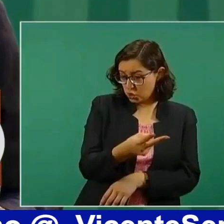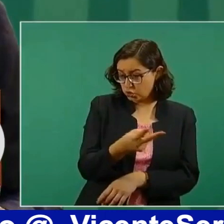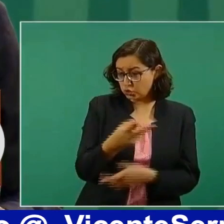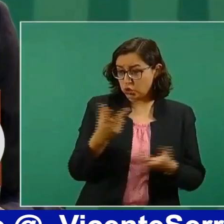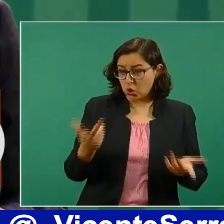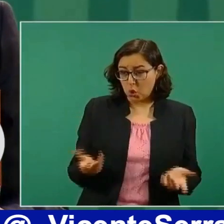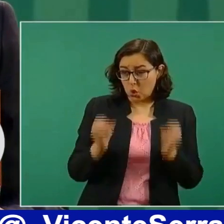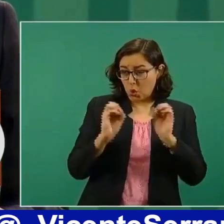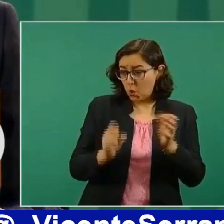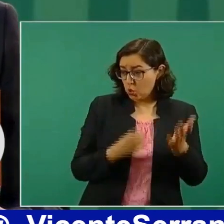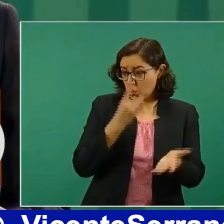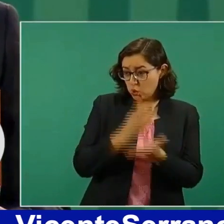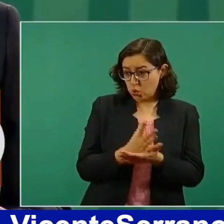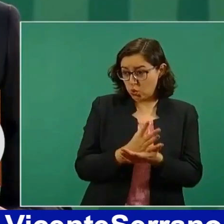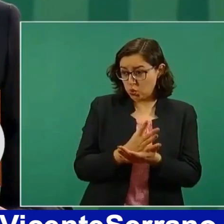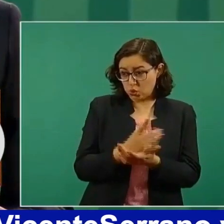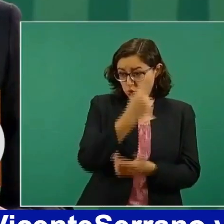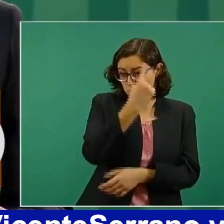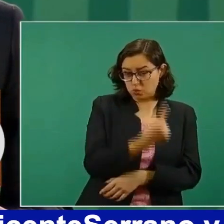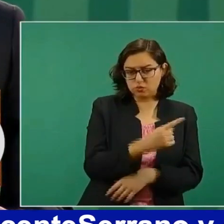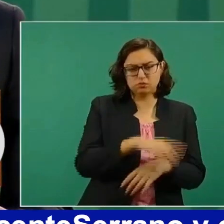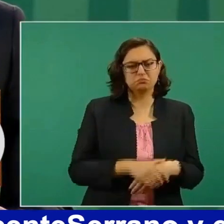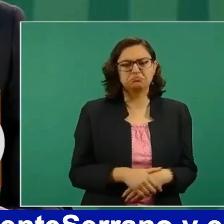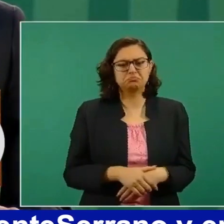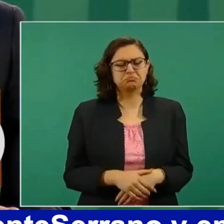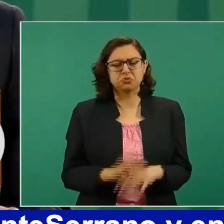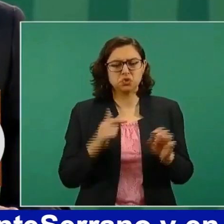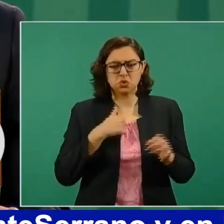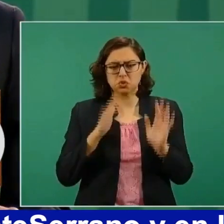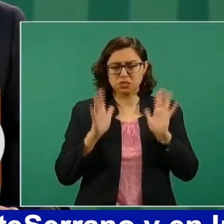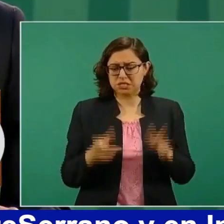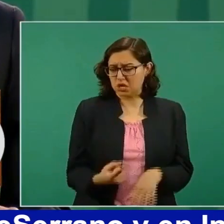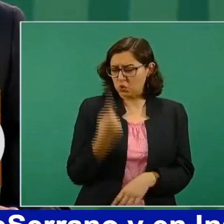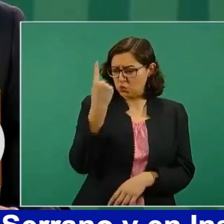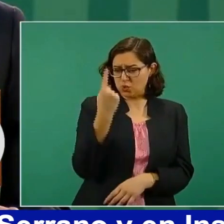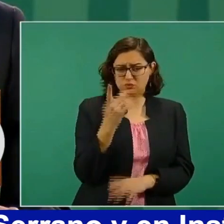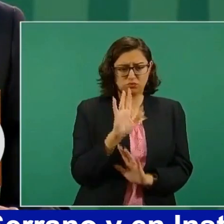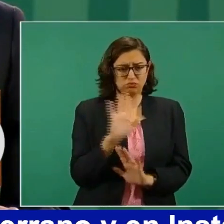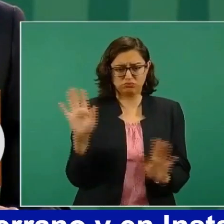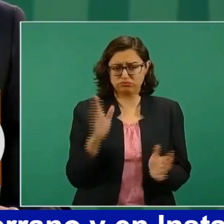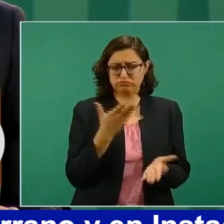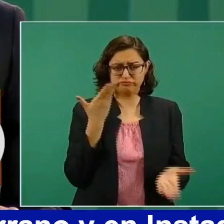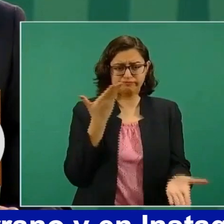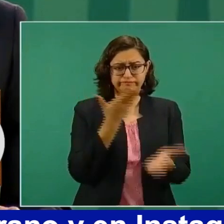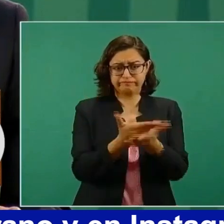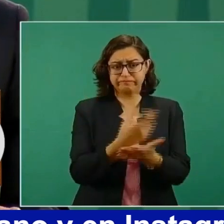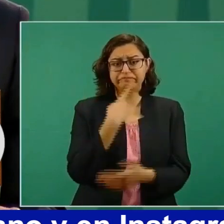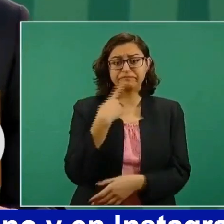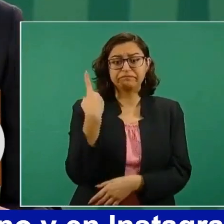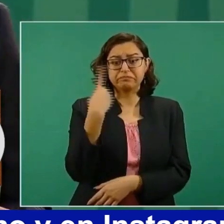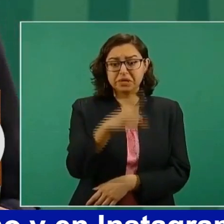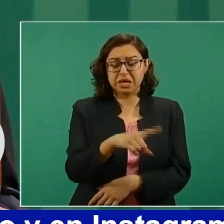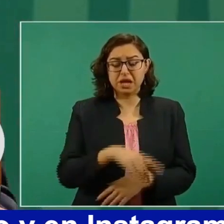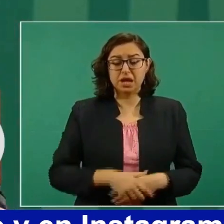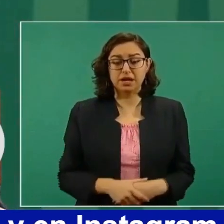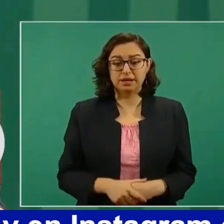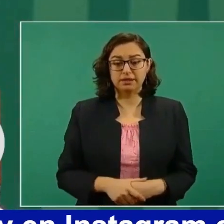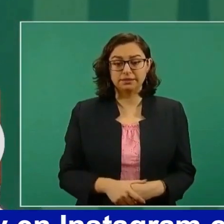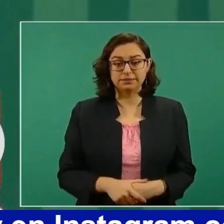presentamos, pero también hay que